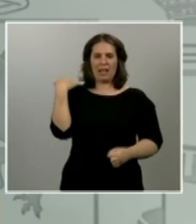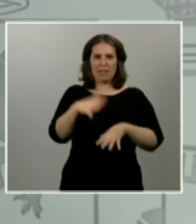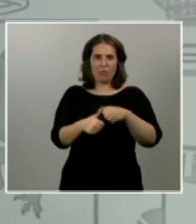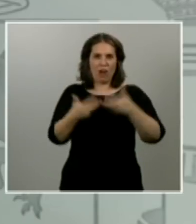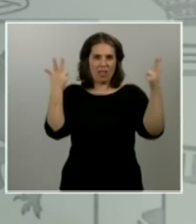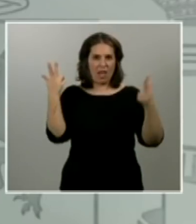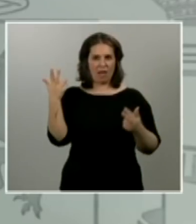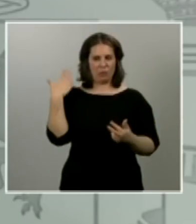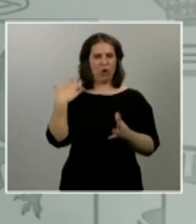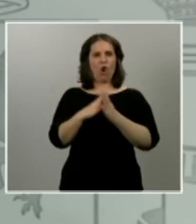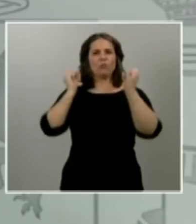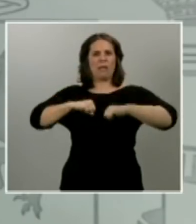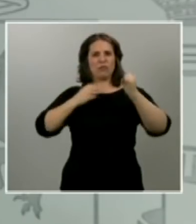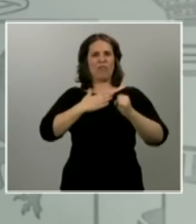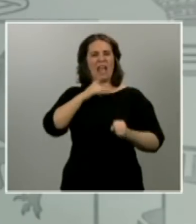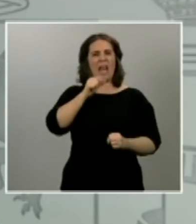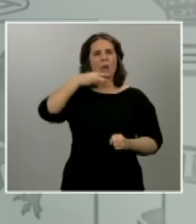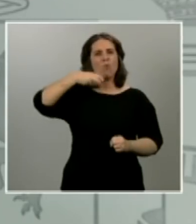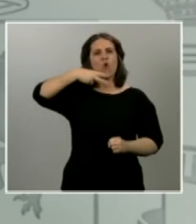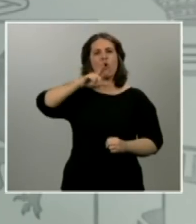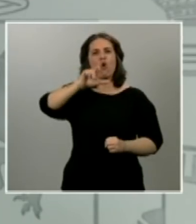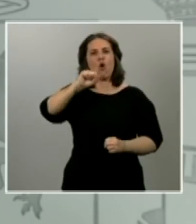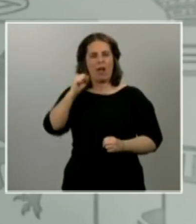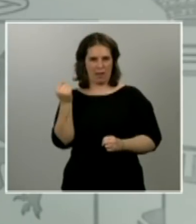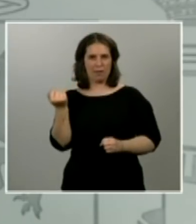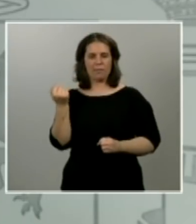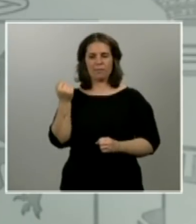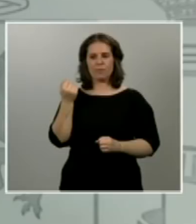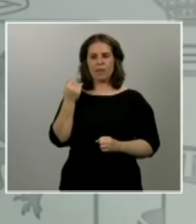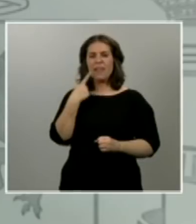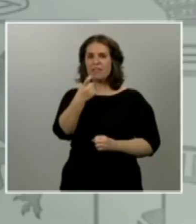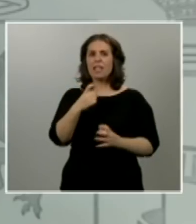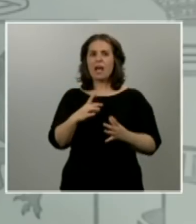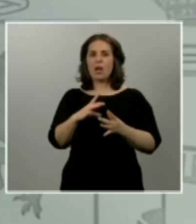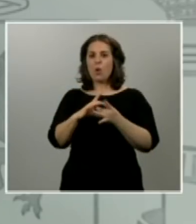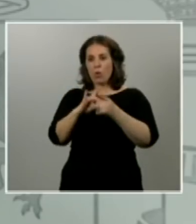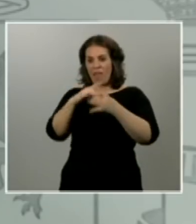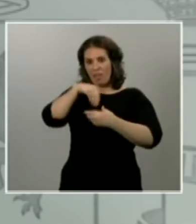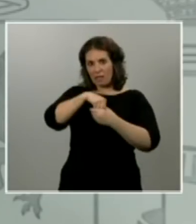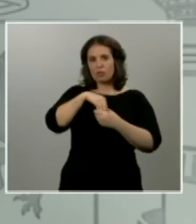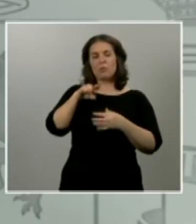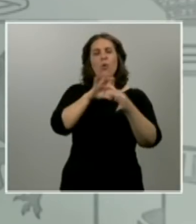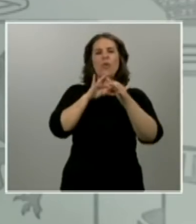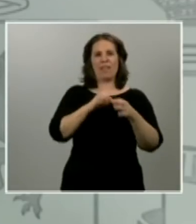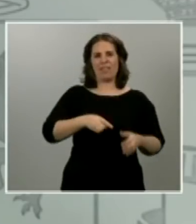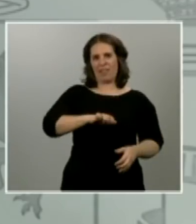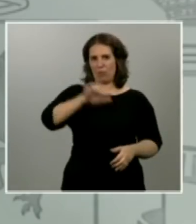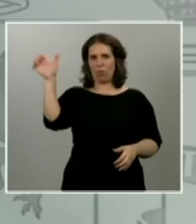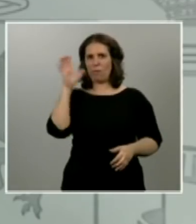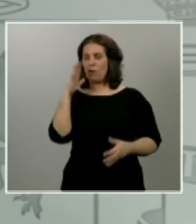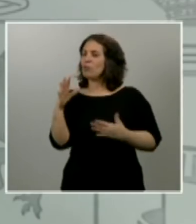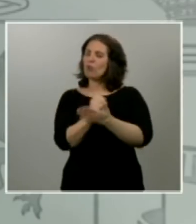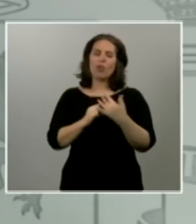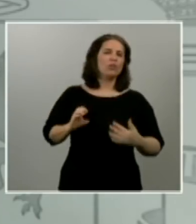Necesitaremos unidad dentro, pero también unidad en Europa. Porque todos los países precisaremos contar con el pleno apoyo